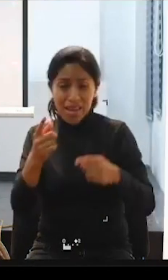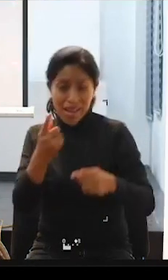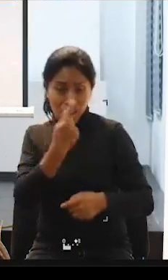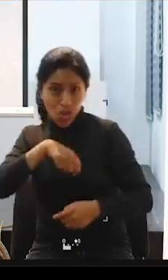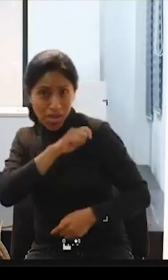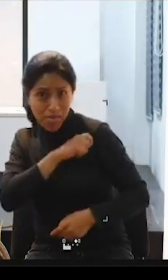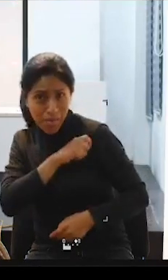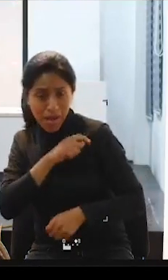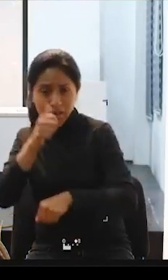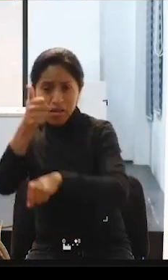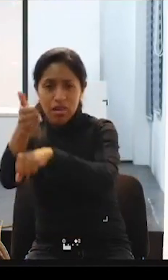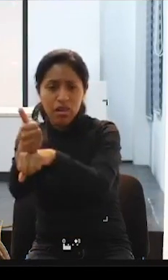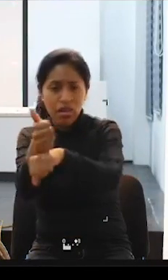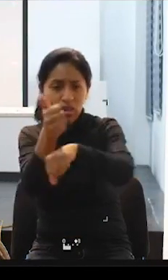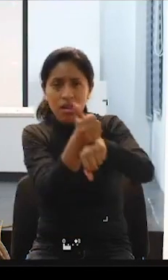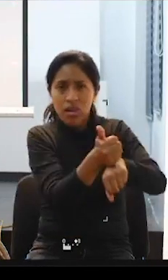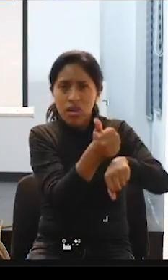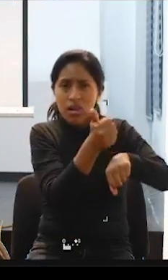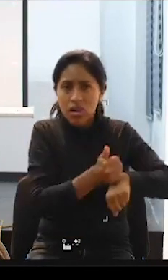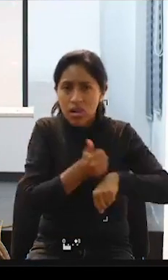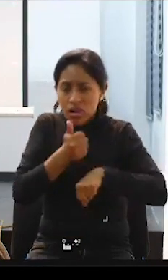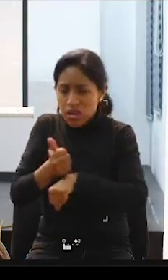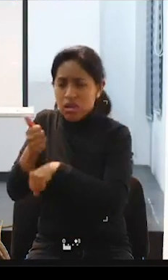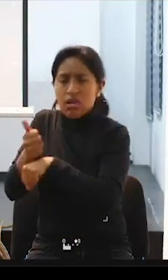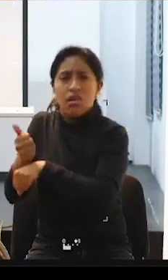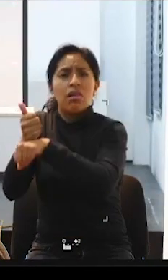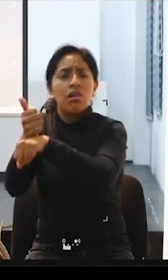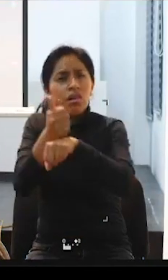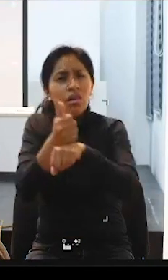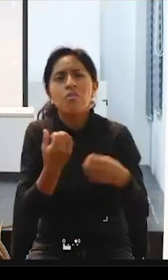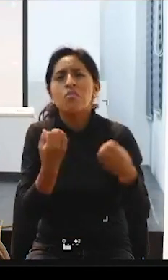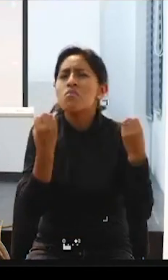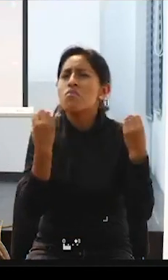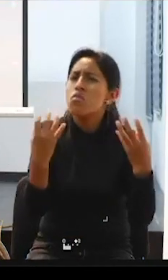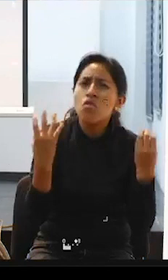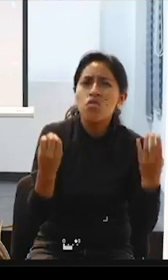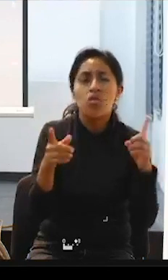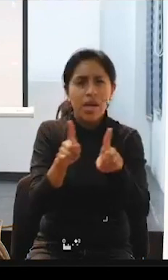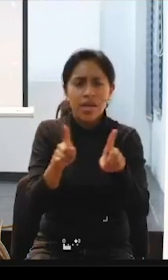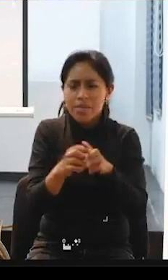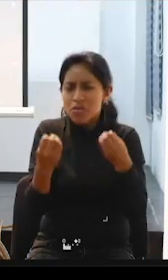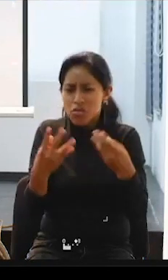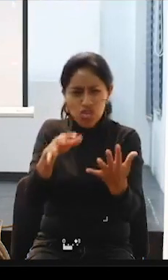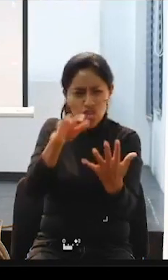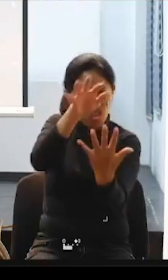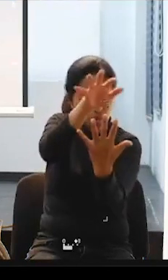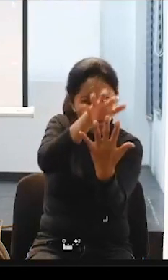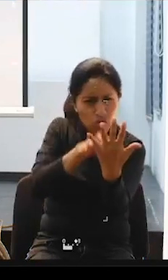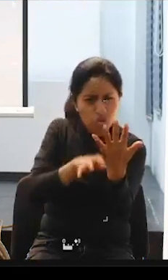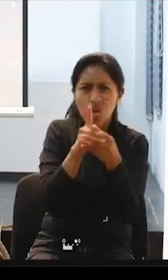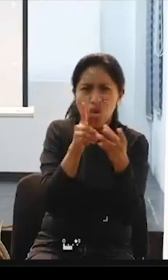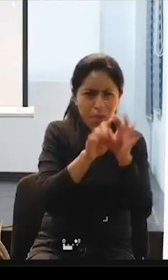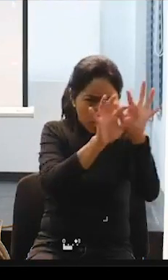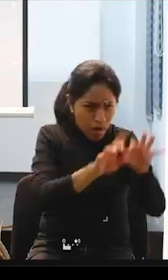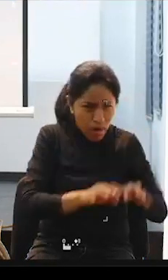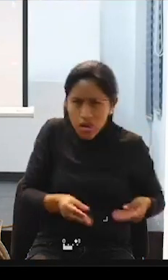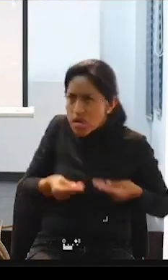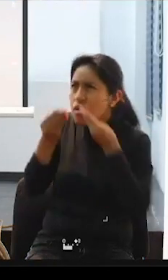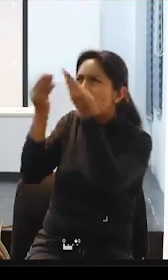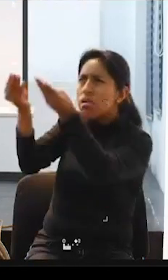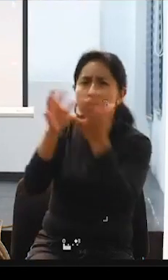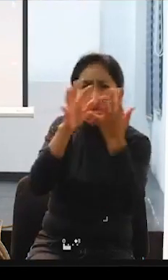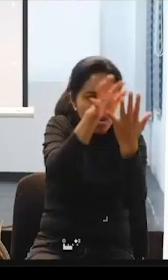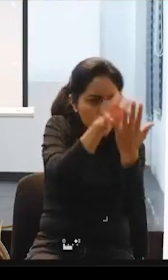capitales, y mucho, muchos escritos y muchos. ¿Qué pedíamos? ¿Qué se necesitaba?